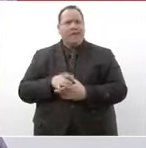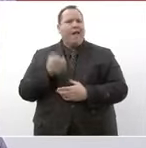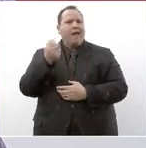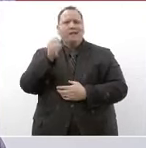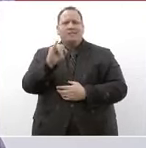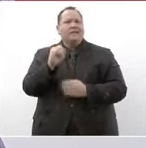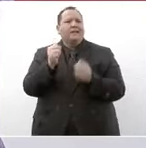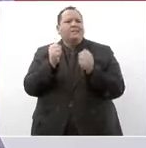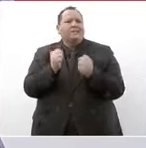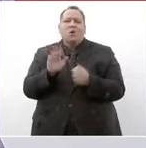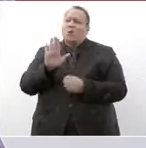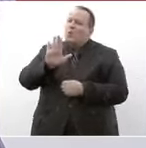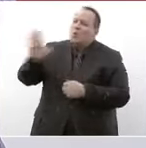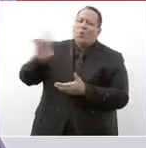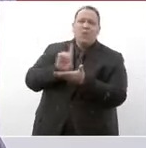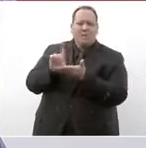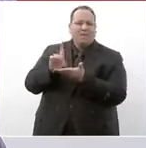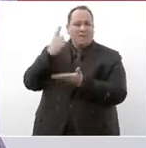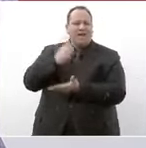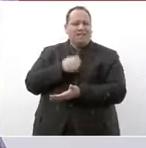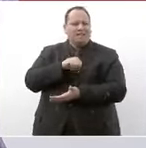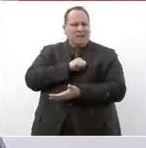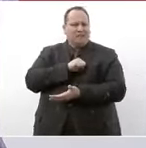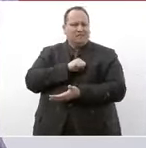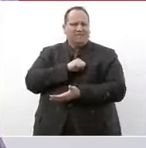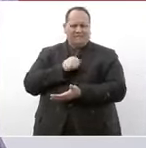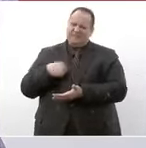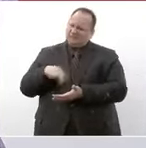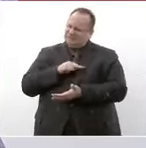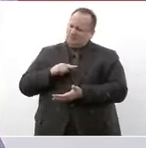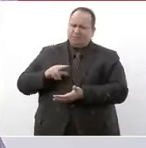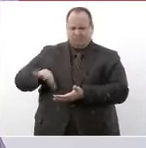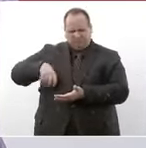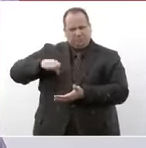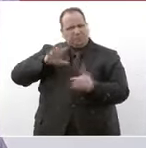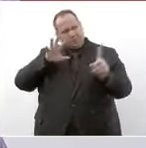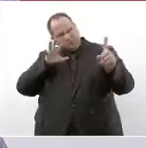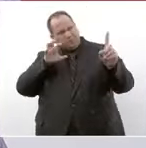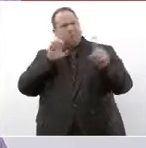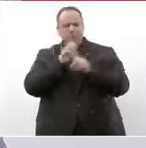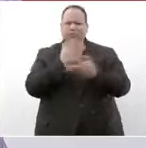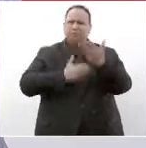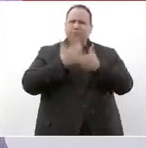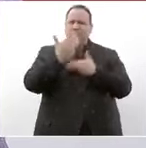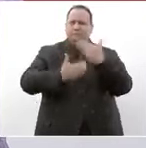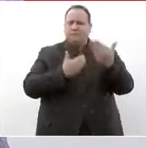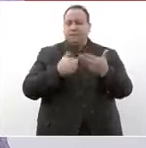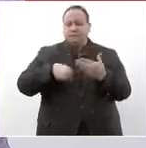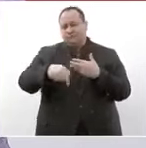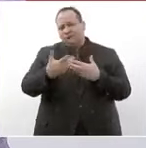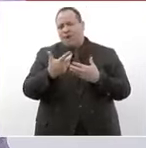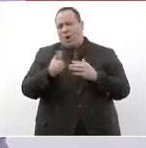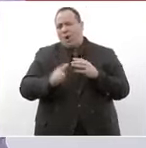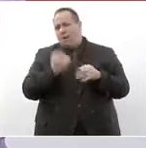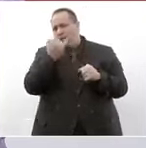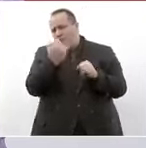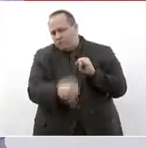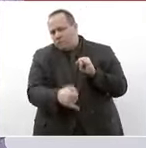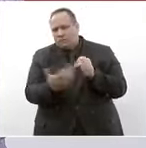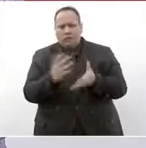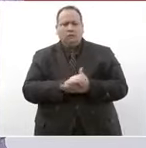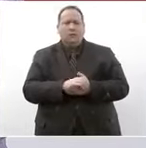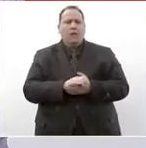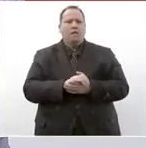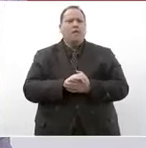garantizar el derecho a la salud y lo vamos a lograr a finales de este gobierno vamos